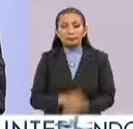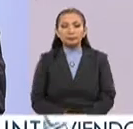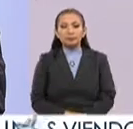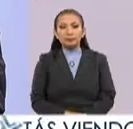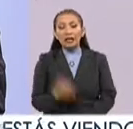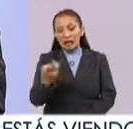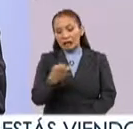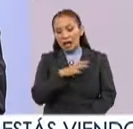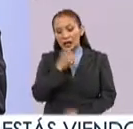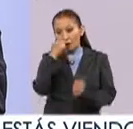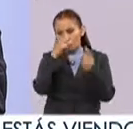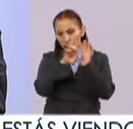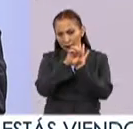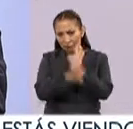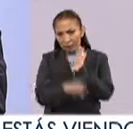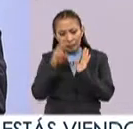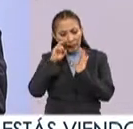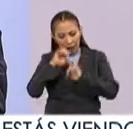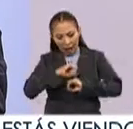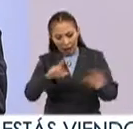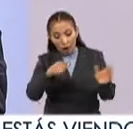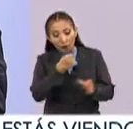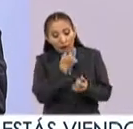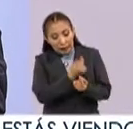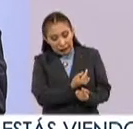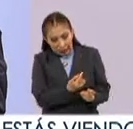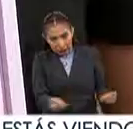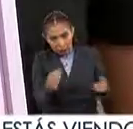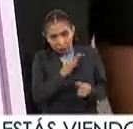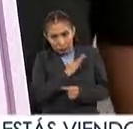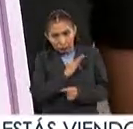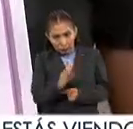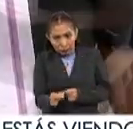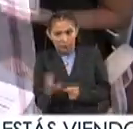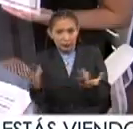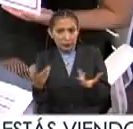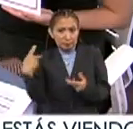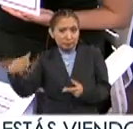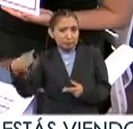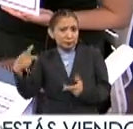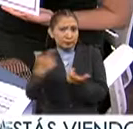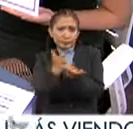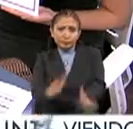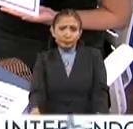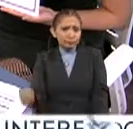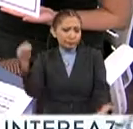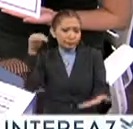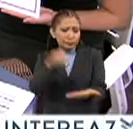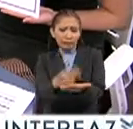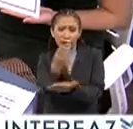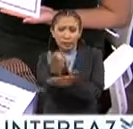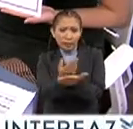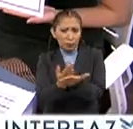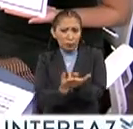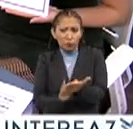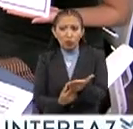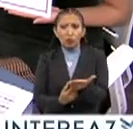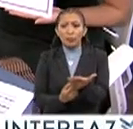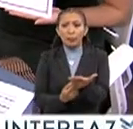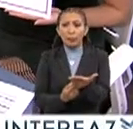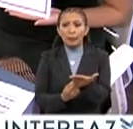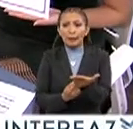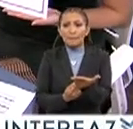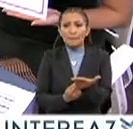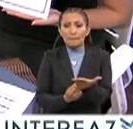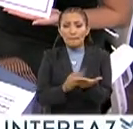tenemos algunos ejemplos donde se ve claramente que los niños pueden, pues, hacer prácticamente lo que quieran, ¿no? Un dibujo donde